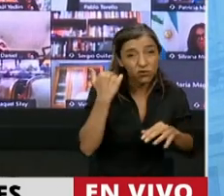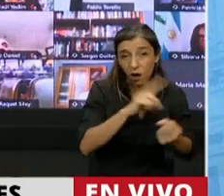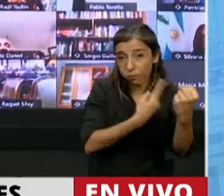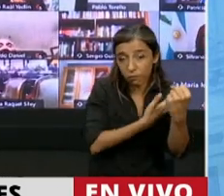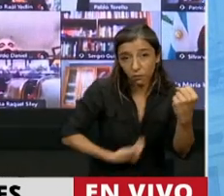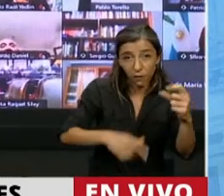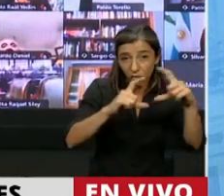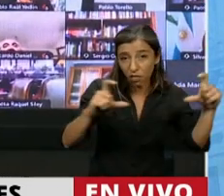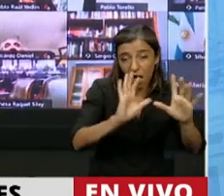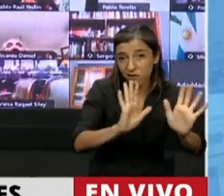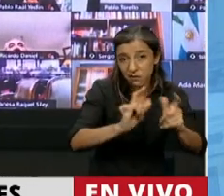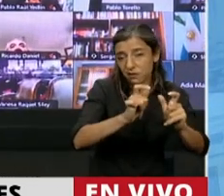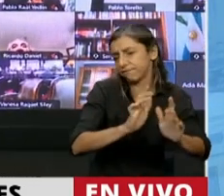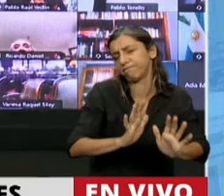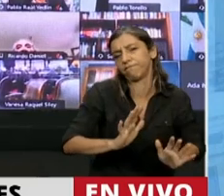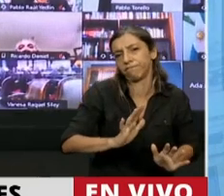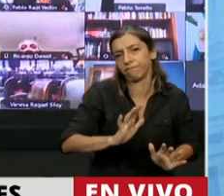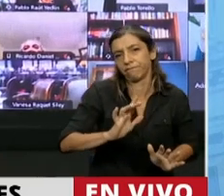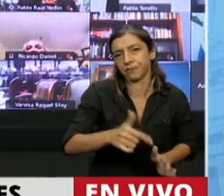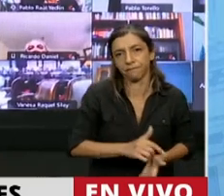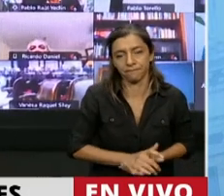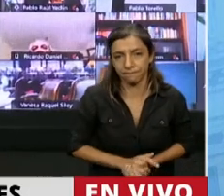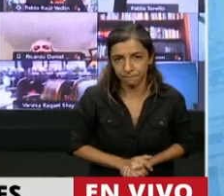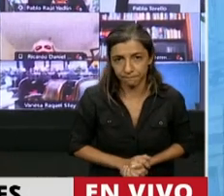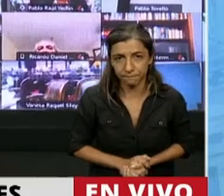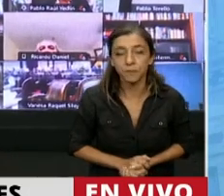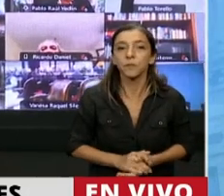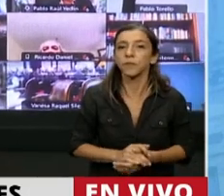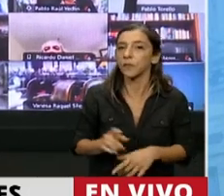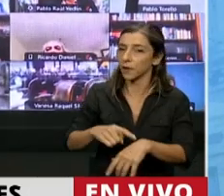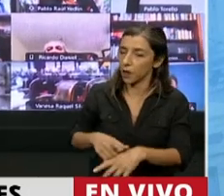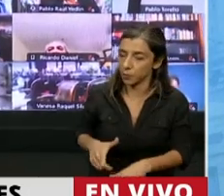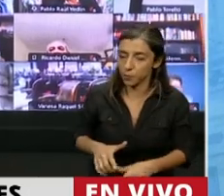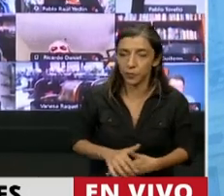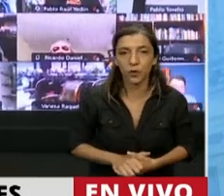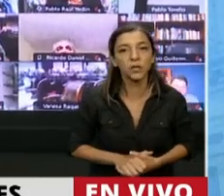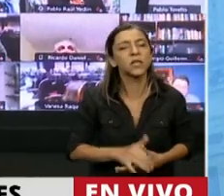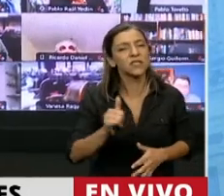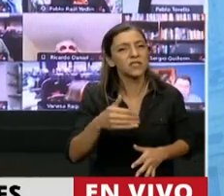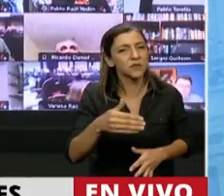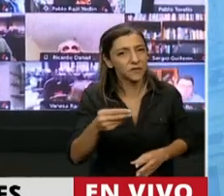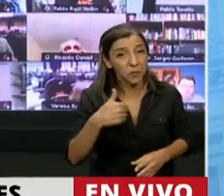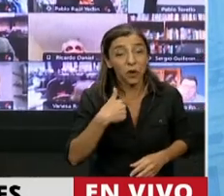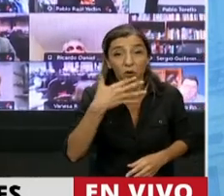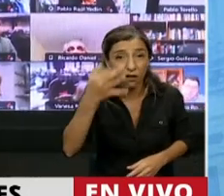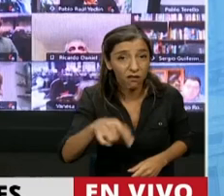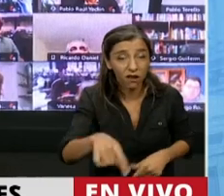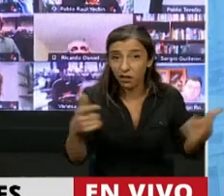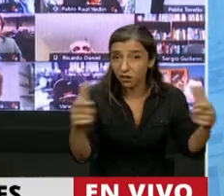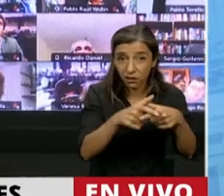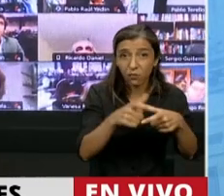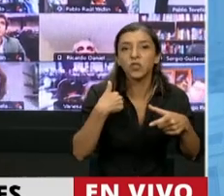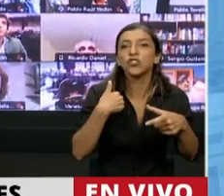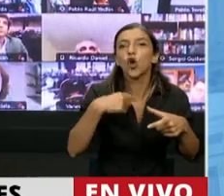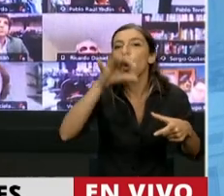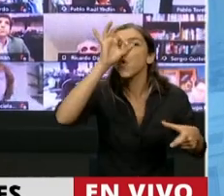Ejecutivo. Y que además, Presidenta, comisión... Diputado, el tiempo. Ya terminó. Esta comisión, Presidenta, además no recibió ninguna organización de jubiladas y